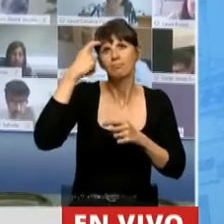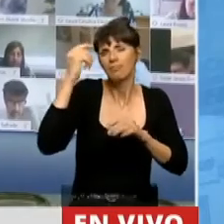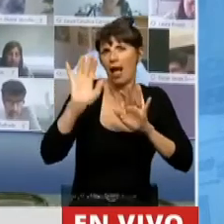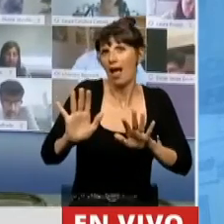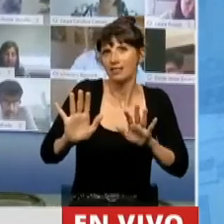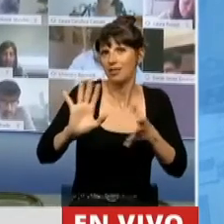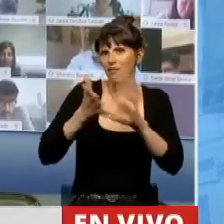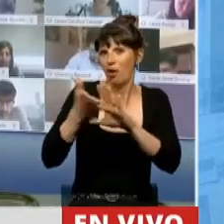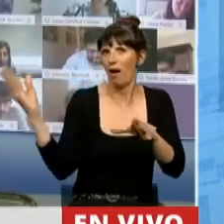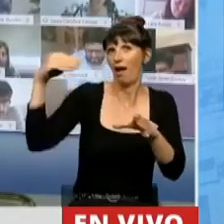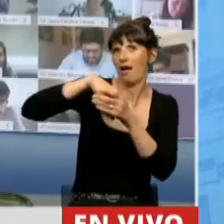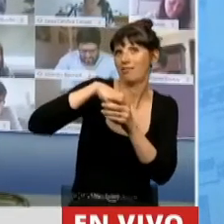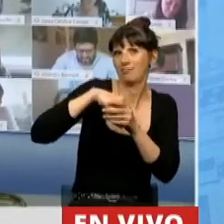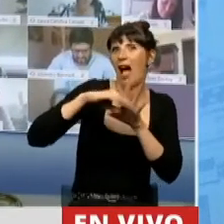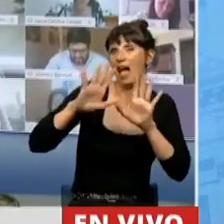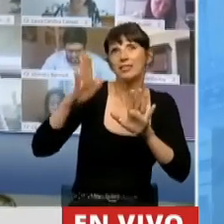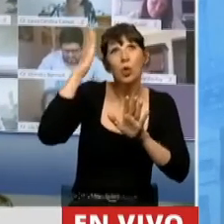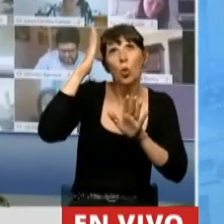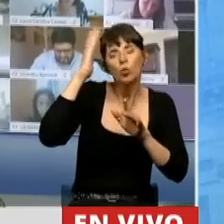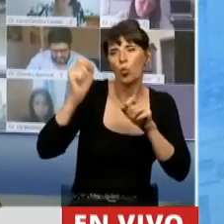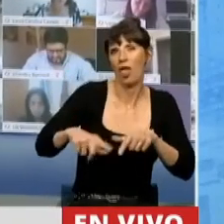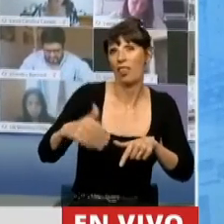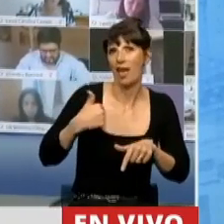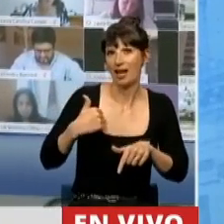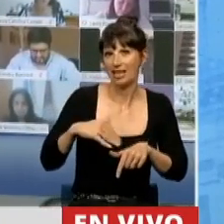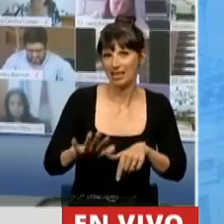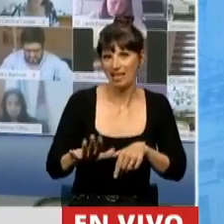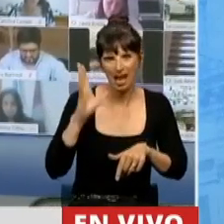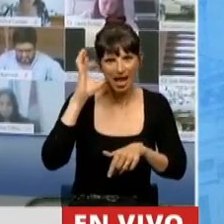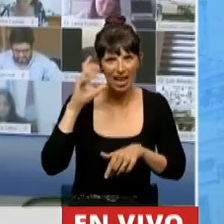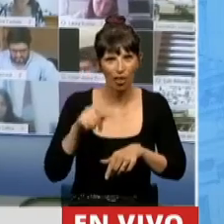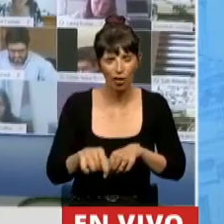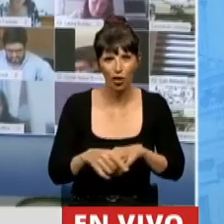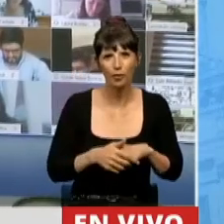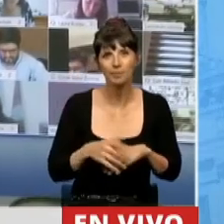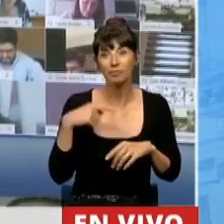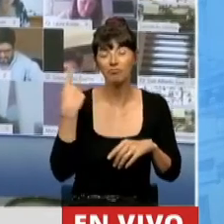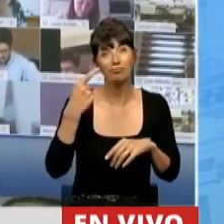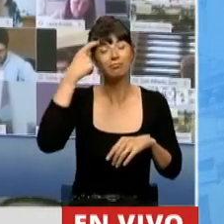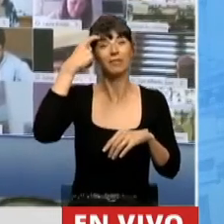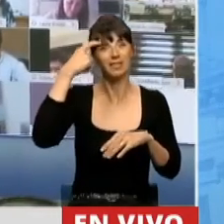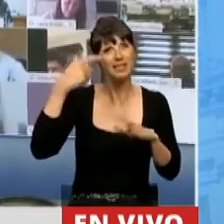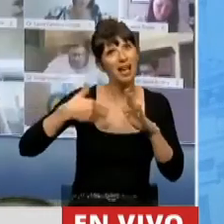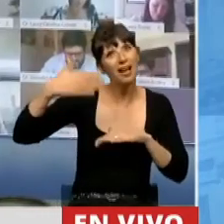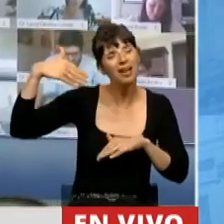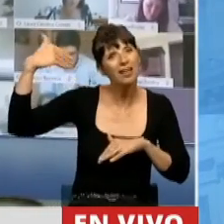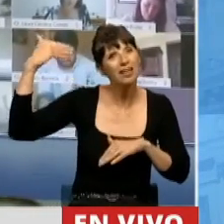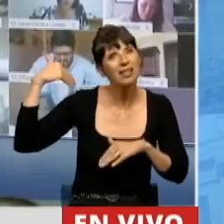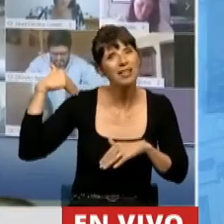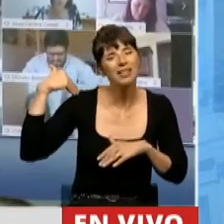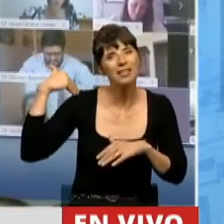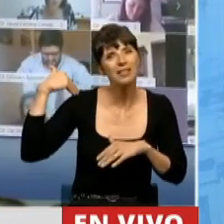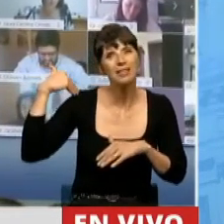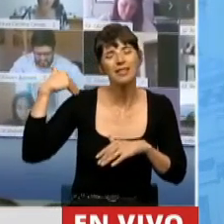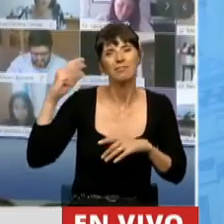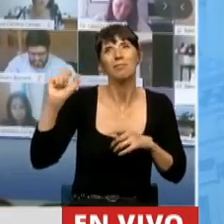colectiva histórica de los argentinos y argentinas, cuando los pensamos nos transportamos seguramente a otros tiempos